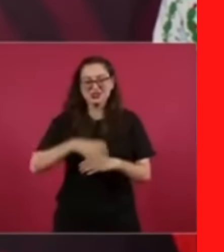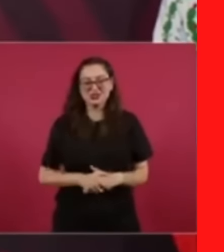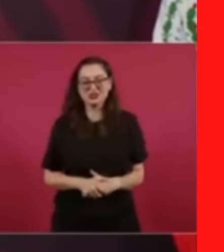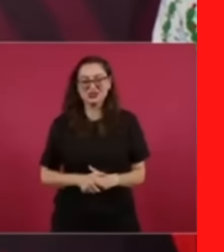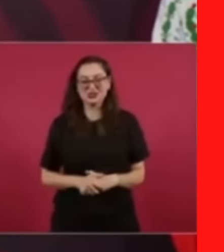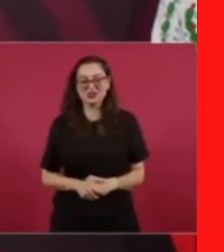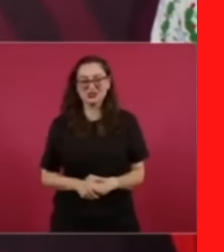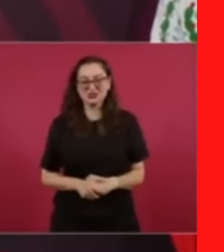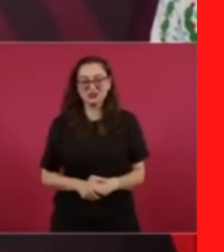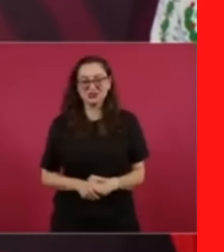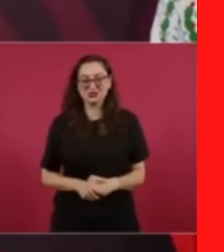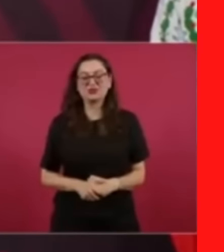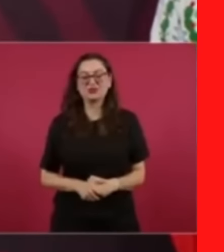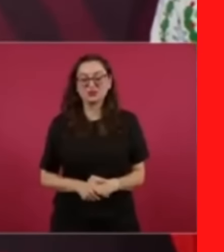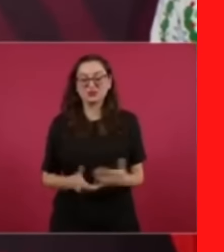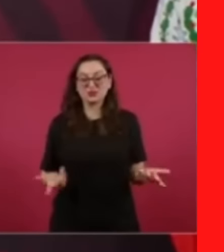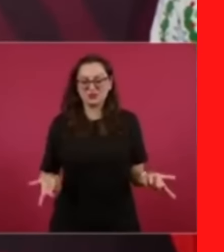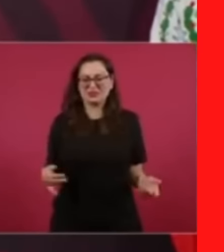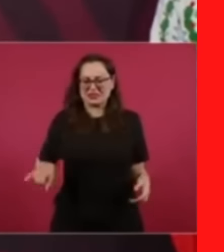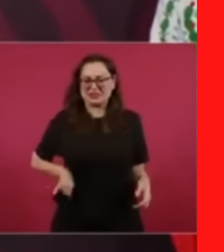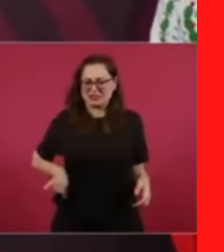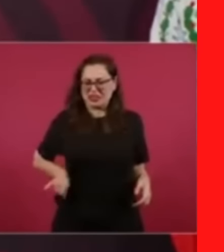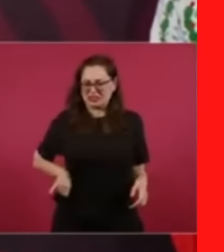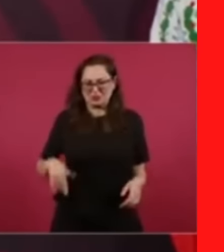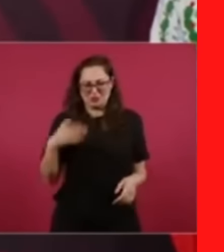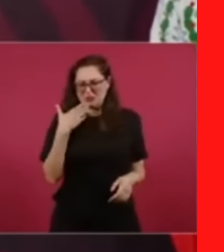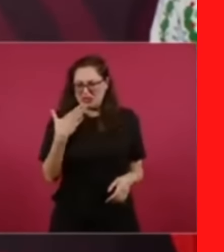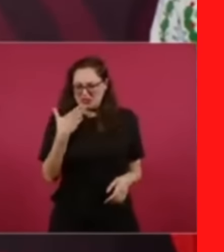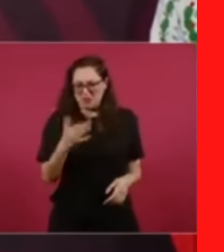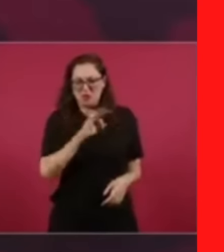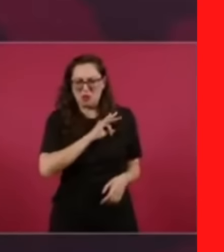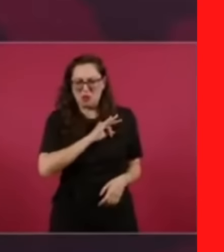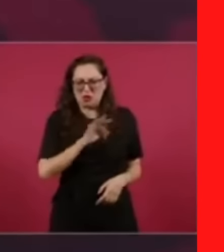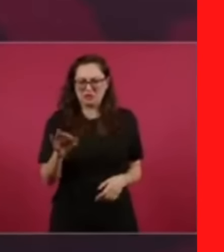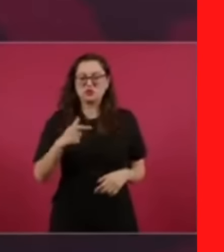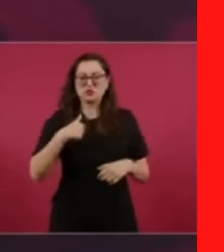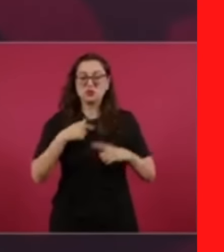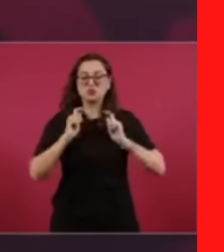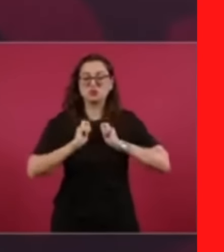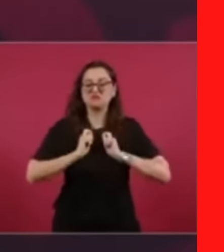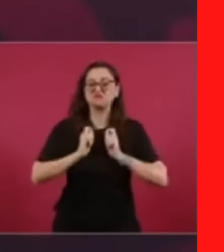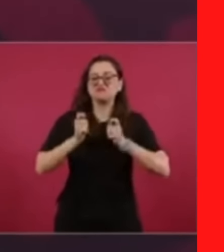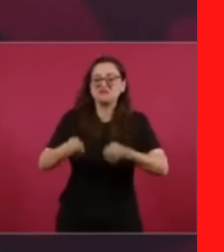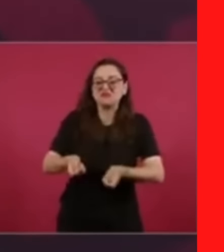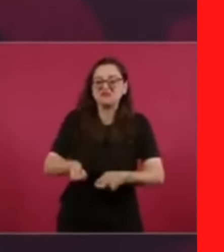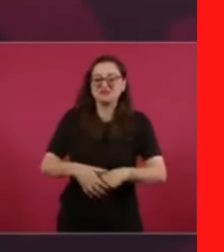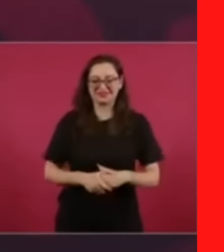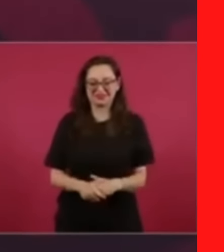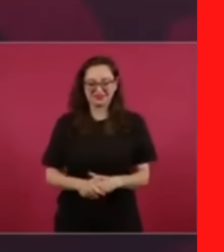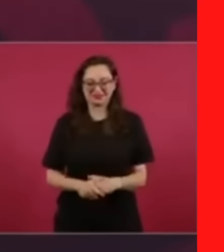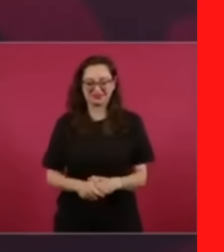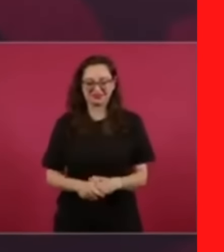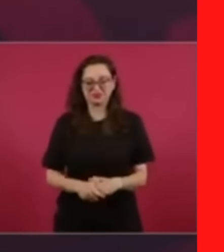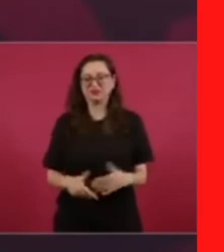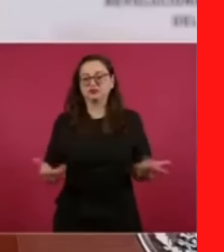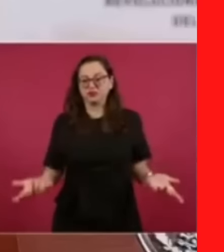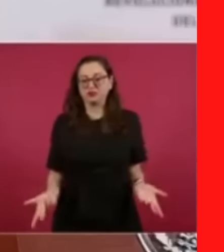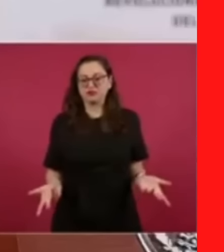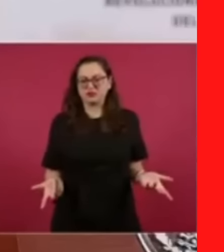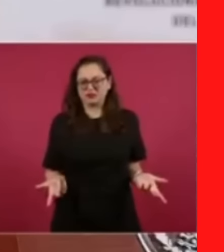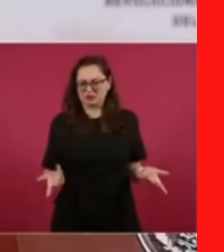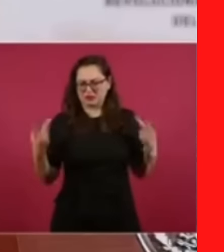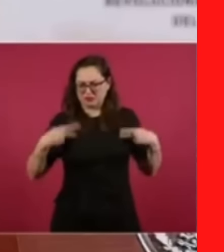o sea, pero es hasta legítimo. O sea, a ver, hay quienes se dedican a eso, a ver, voy a escribir